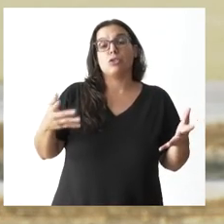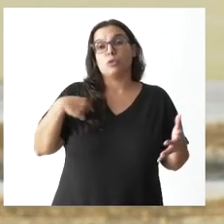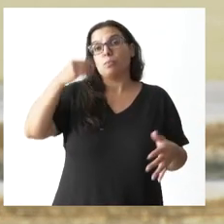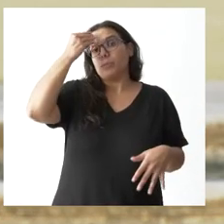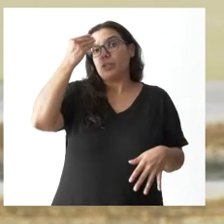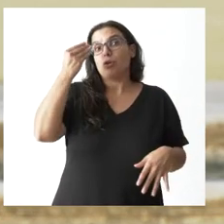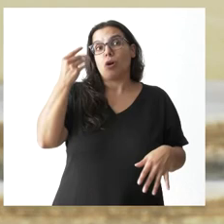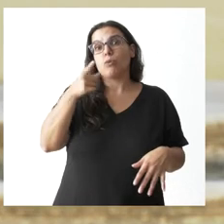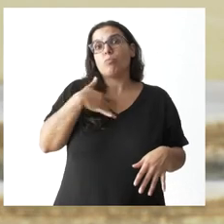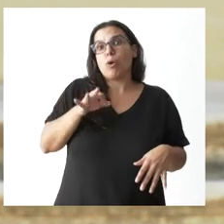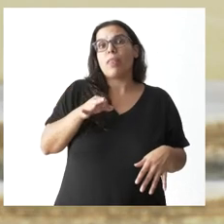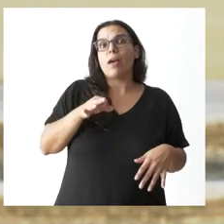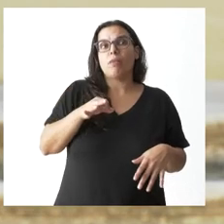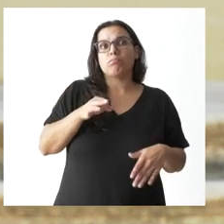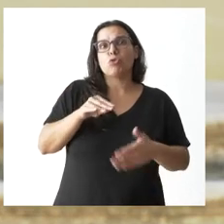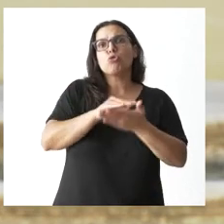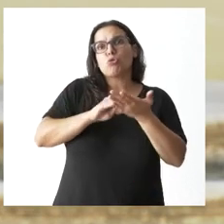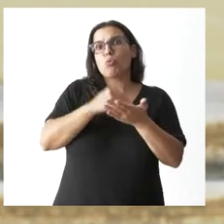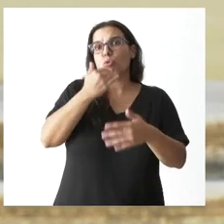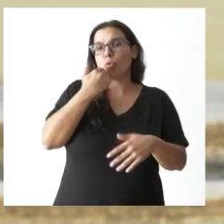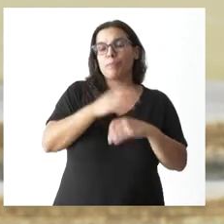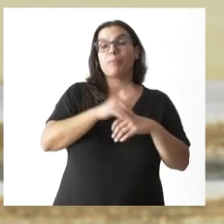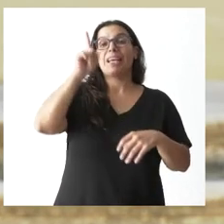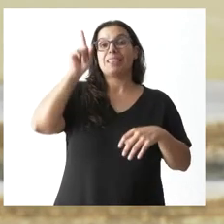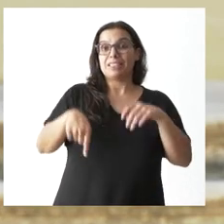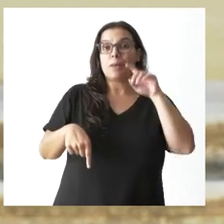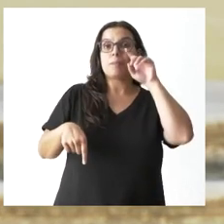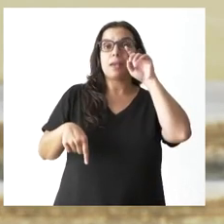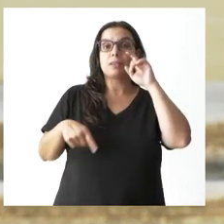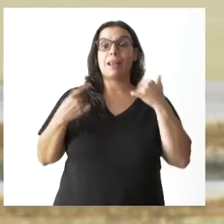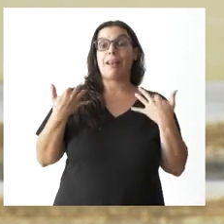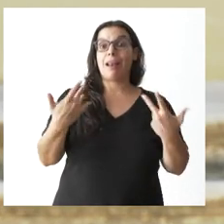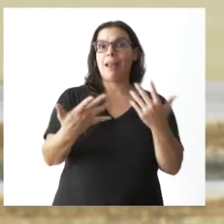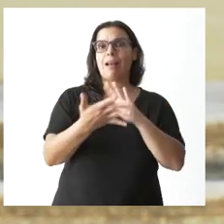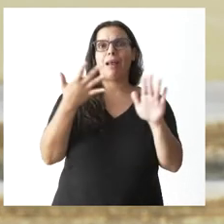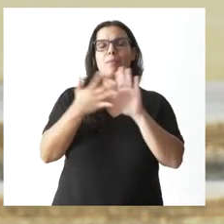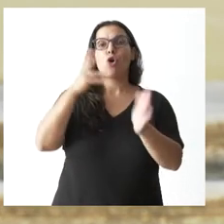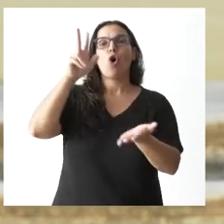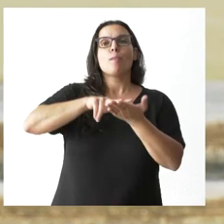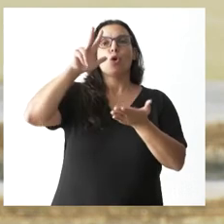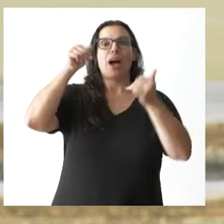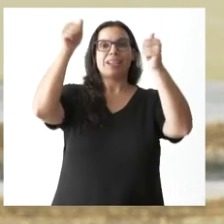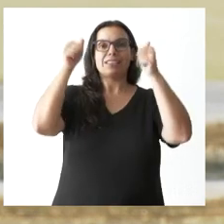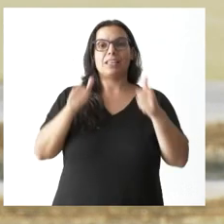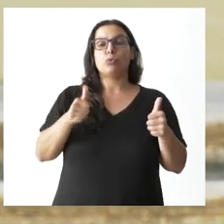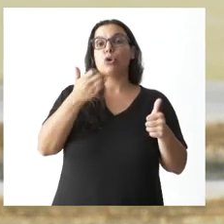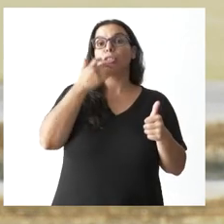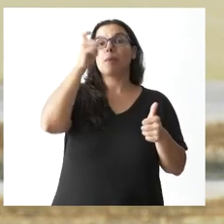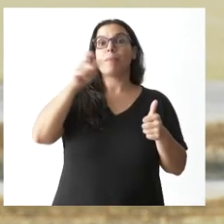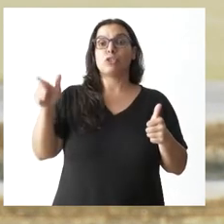podría ser una medida la homologación la agilización de la homologación de aquellos profesionales